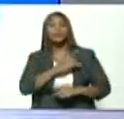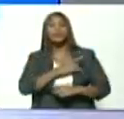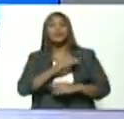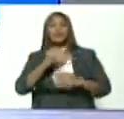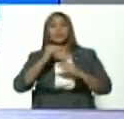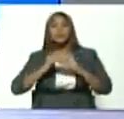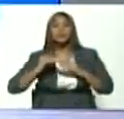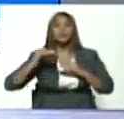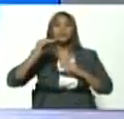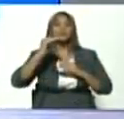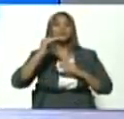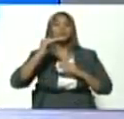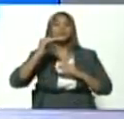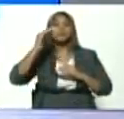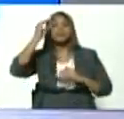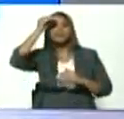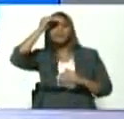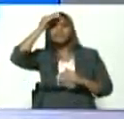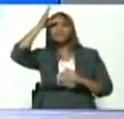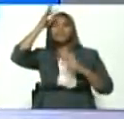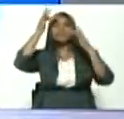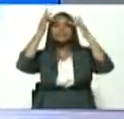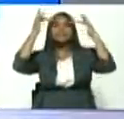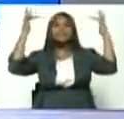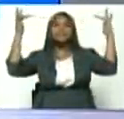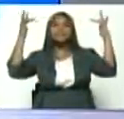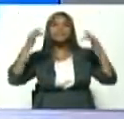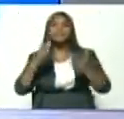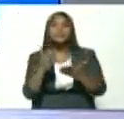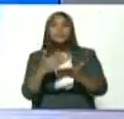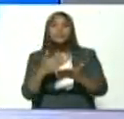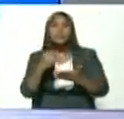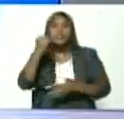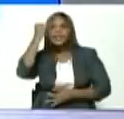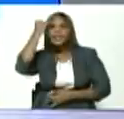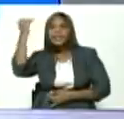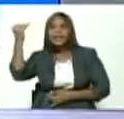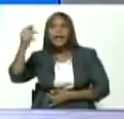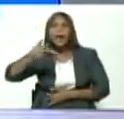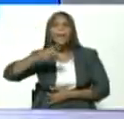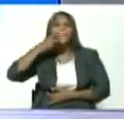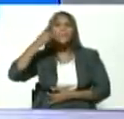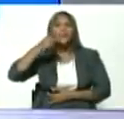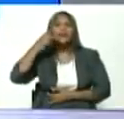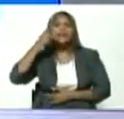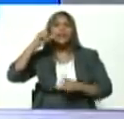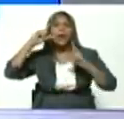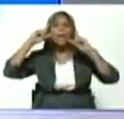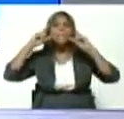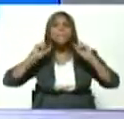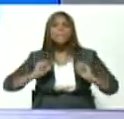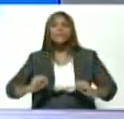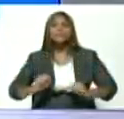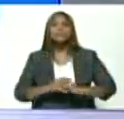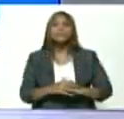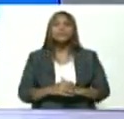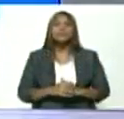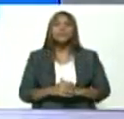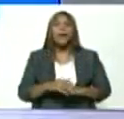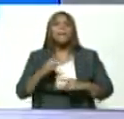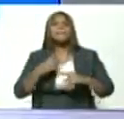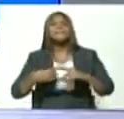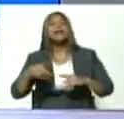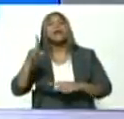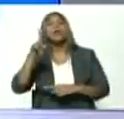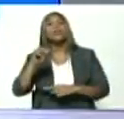nivel de excelencia académica ideológica política profesional pero sobre